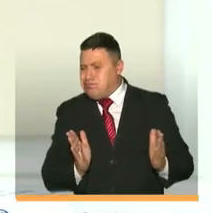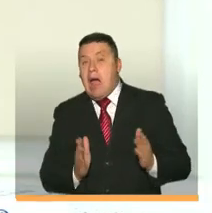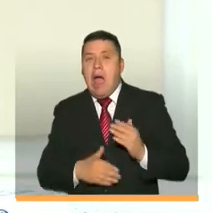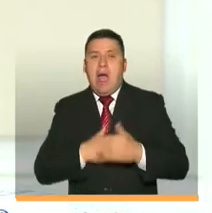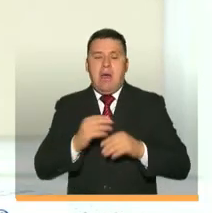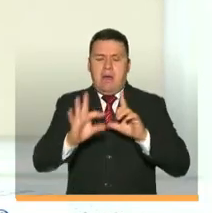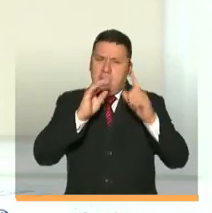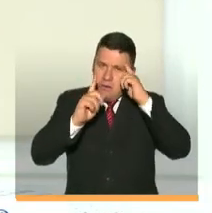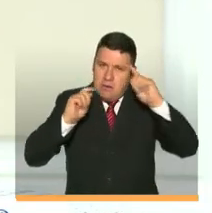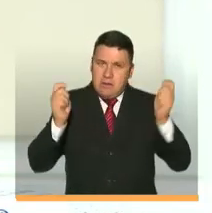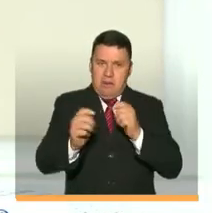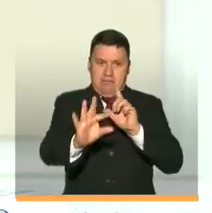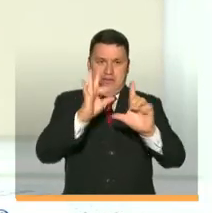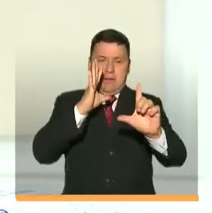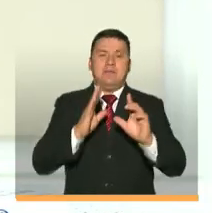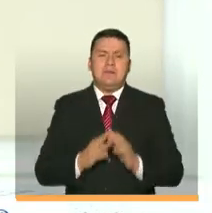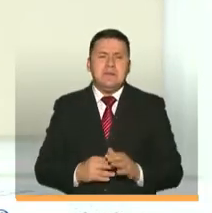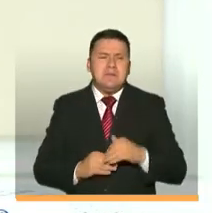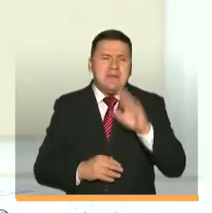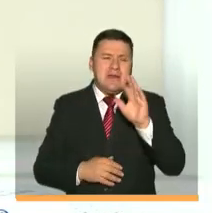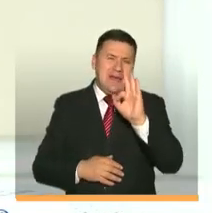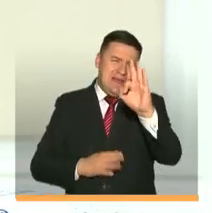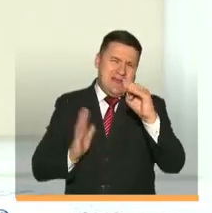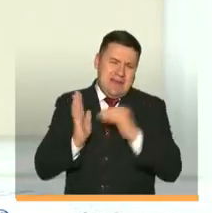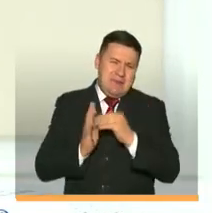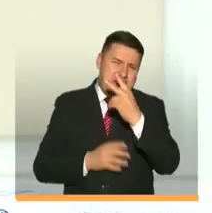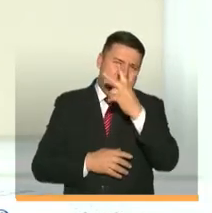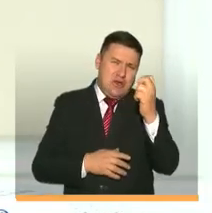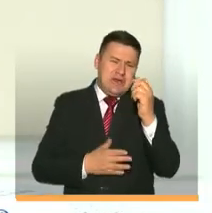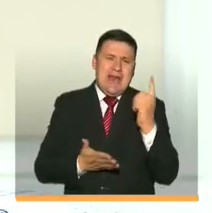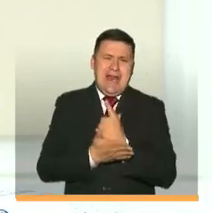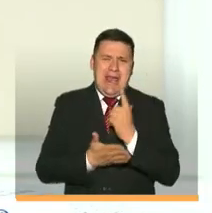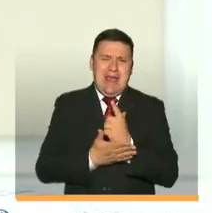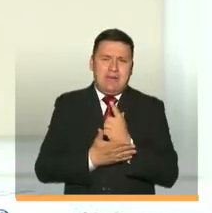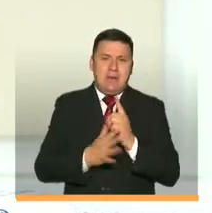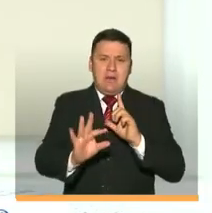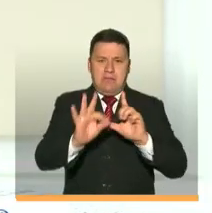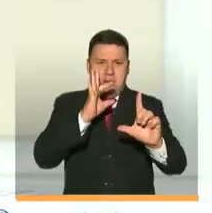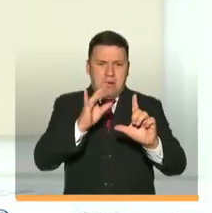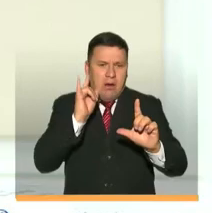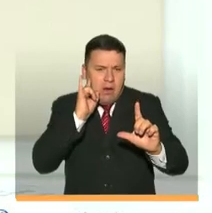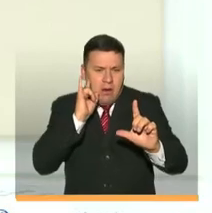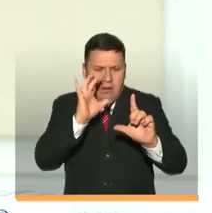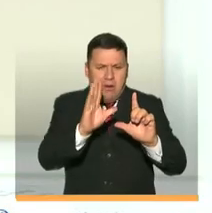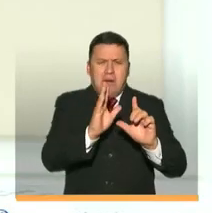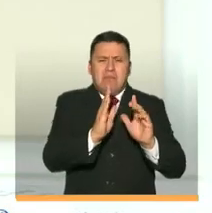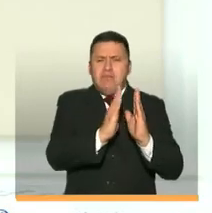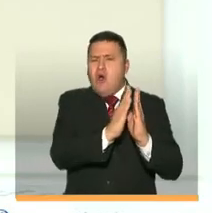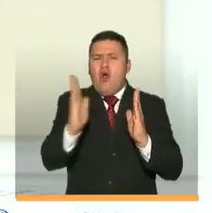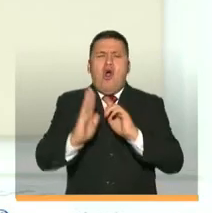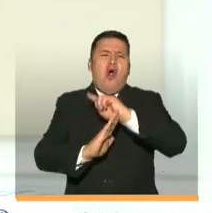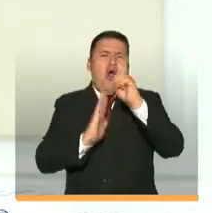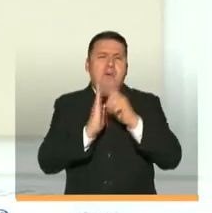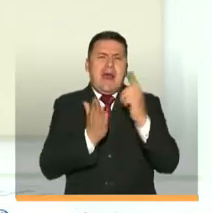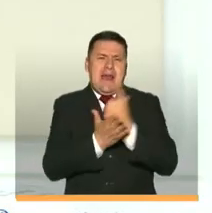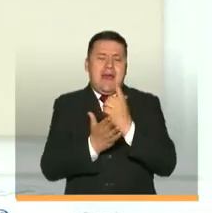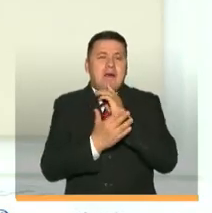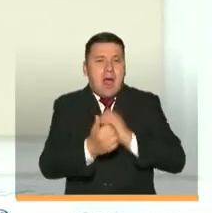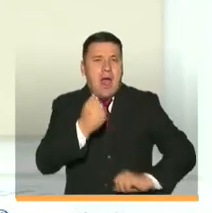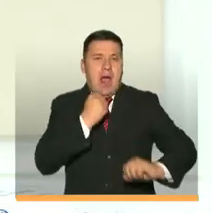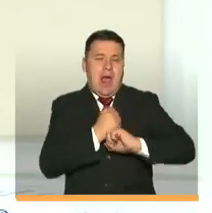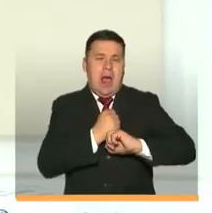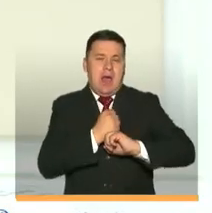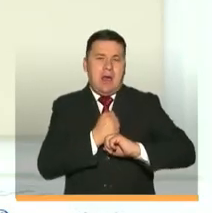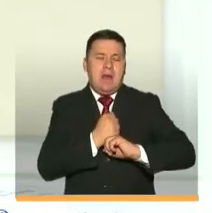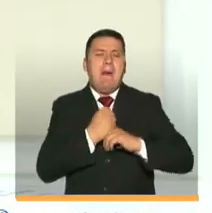para el proceso de transformación digital. Son más de 3 mil 200 libros, audiolibros y colecciones muy completas apoyados por